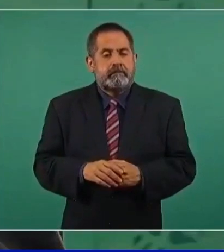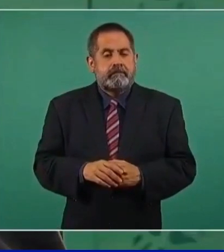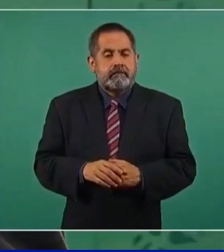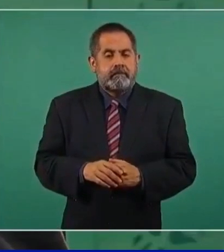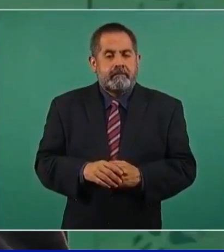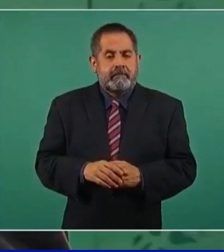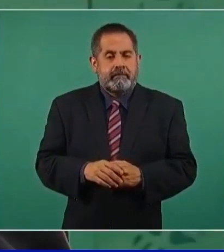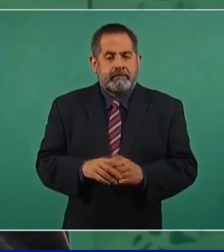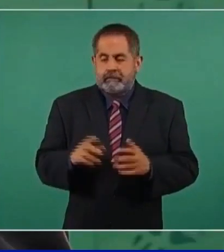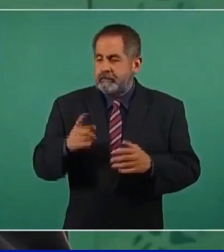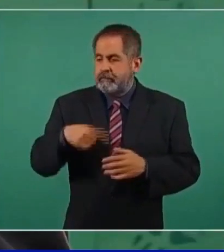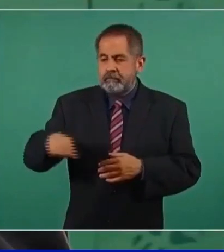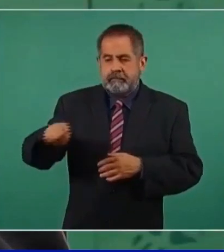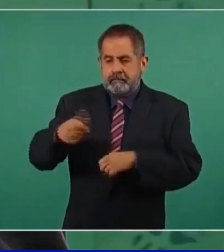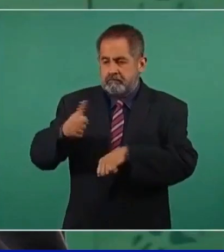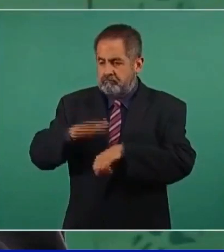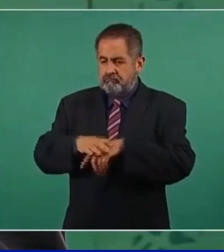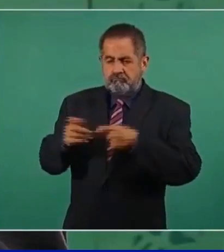administración